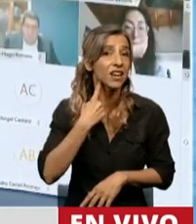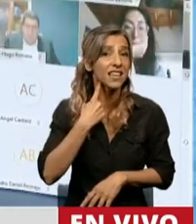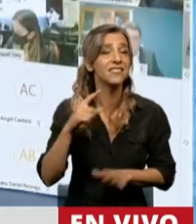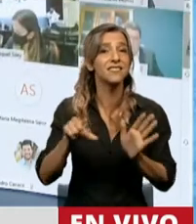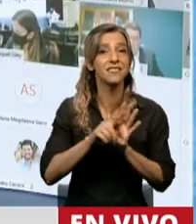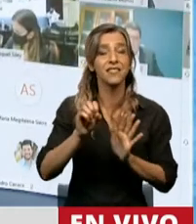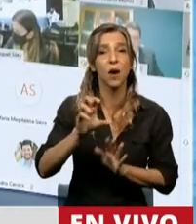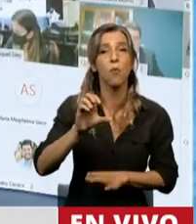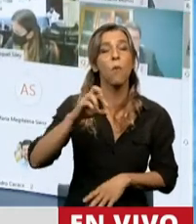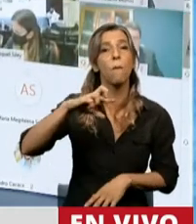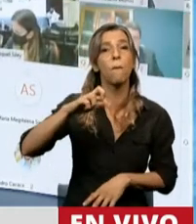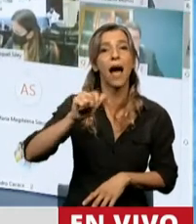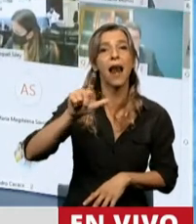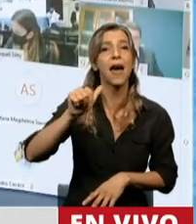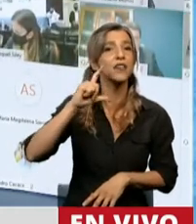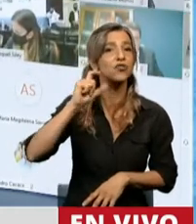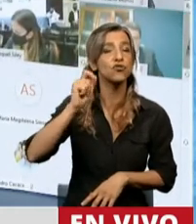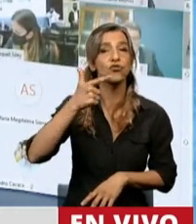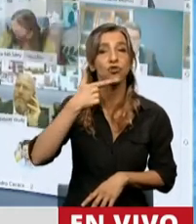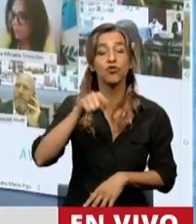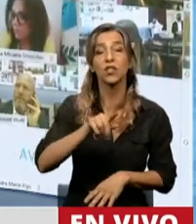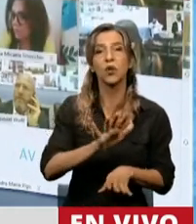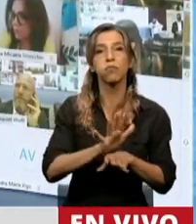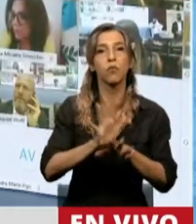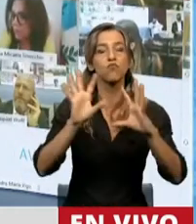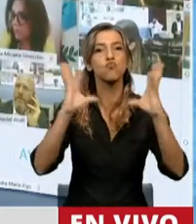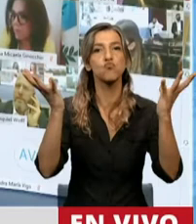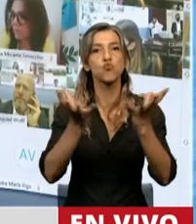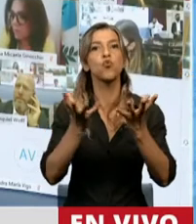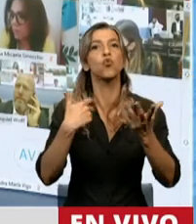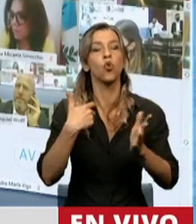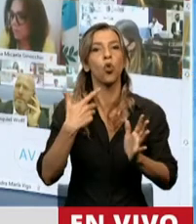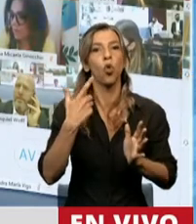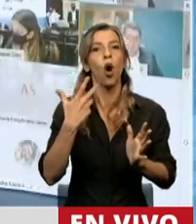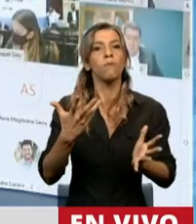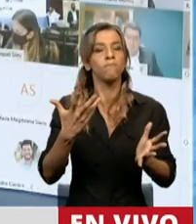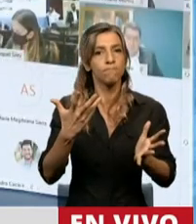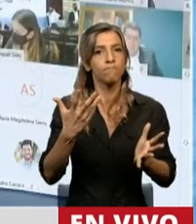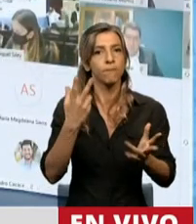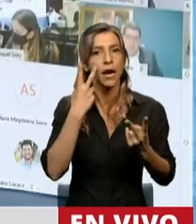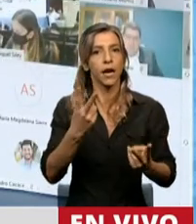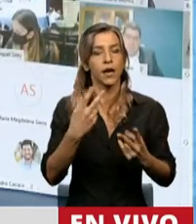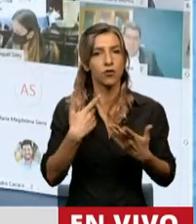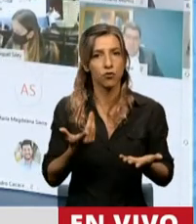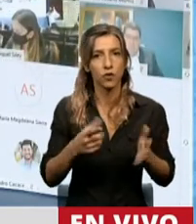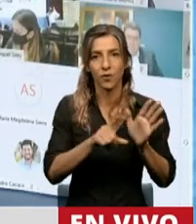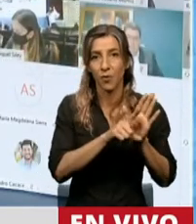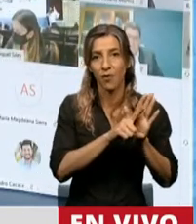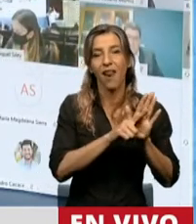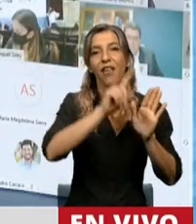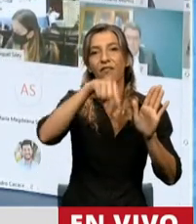conciencia a nivel mundial. Como decía la colega preopinante, ha habido una serie de